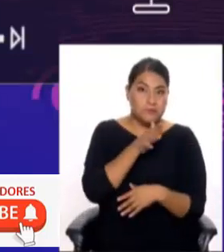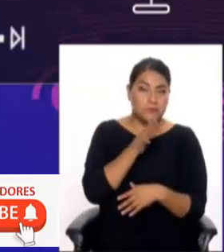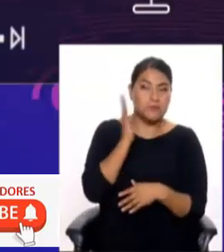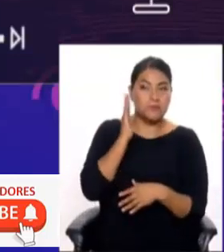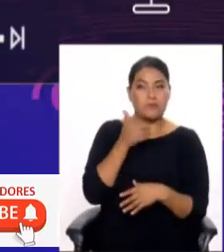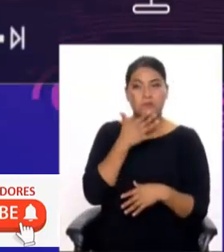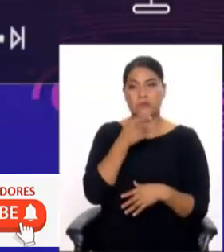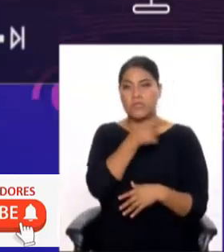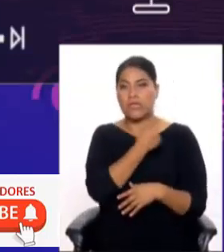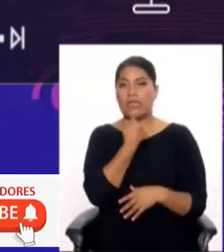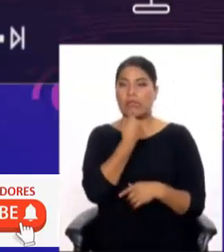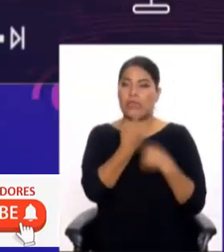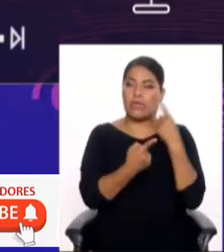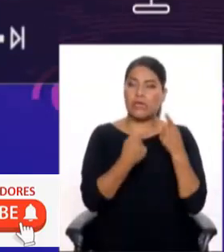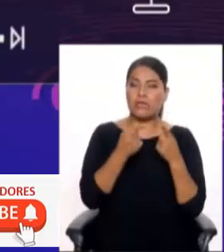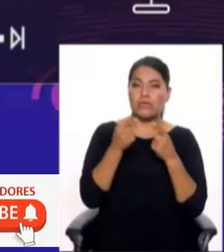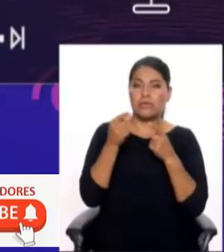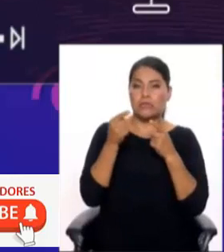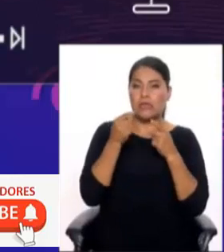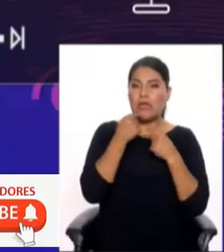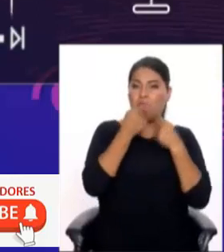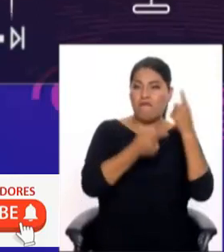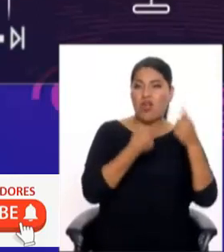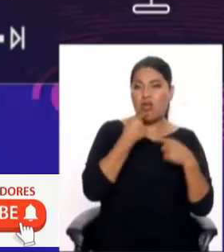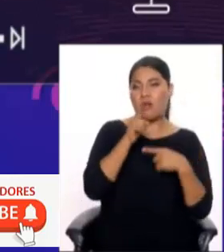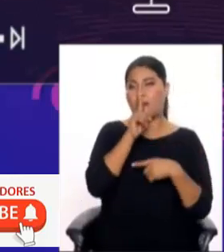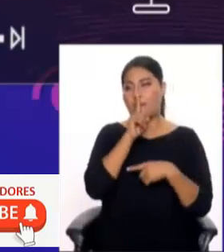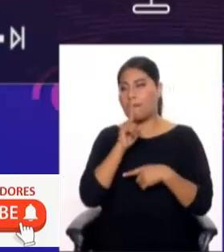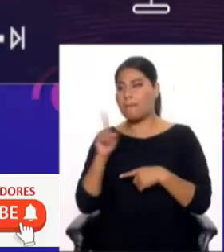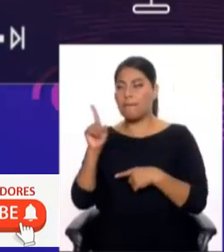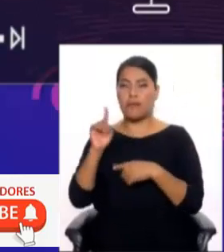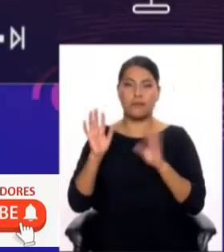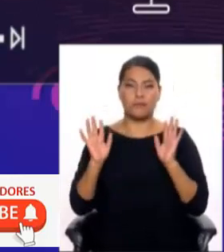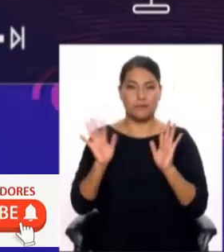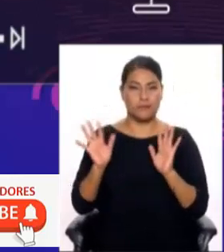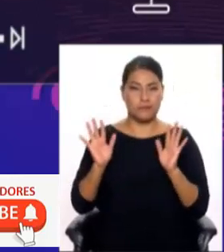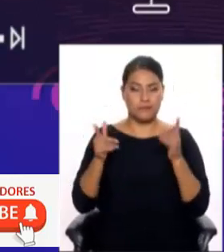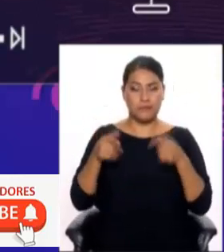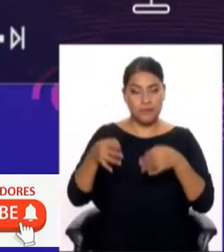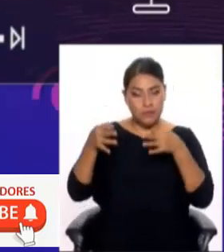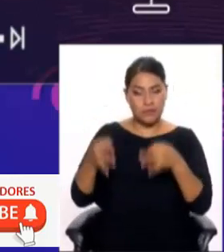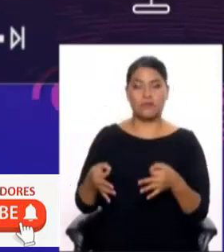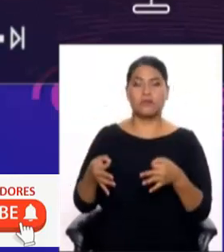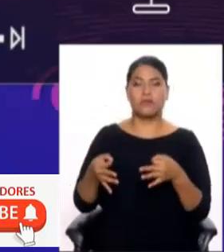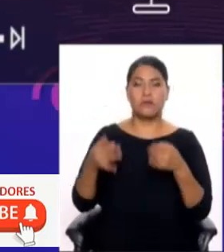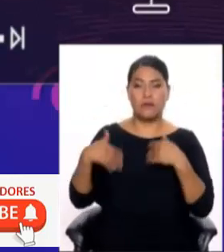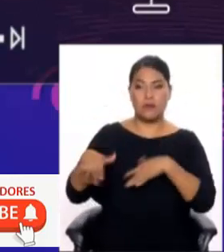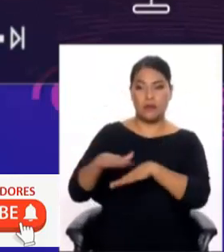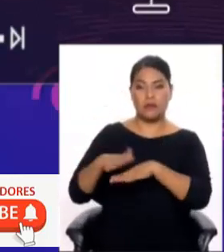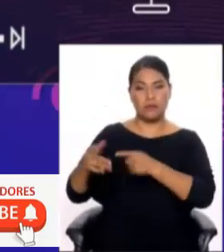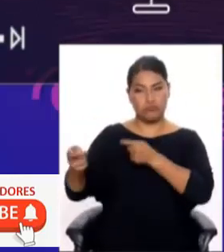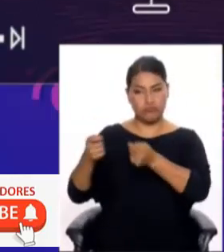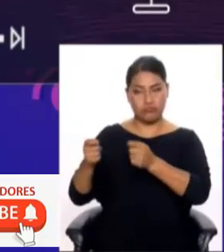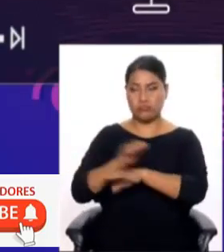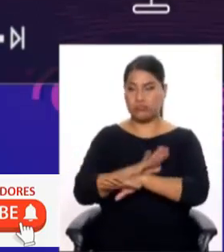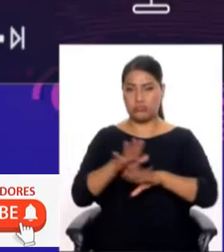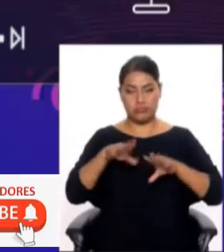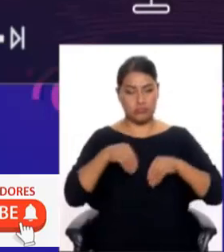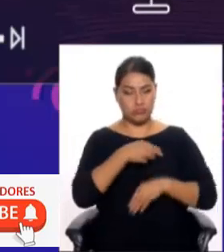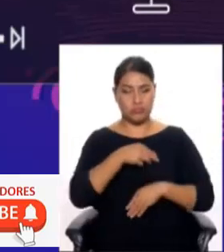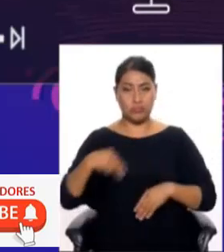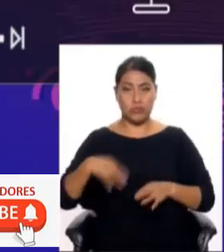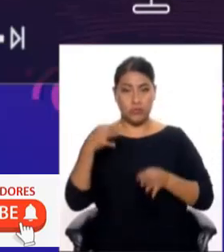una estrategia, ¿no? Un poco para desviar la investigación a la atención, pero no, desde el Ejecutivo nosotros rechazamos